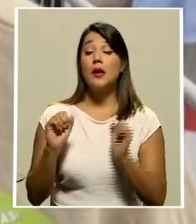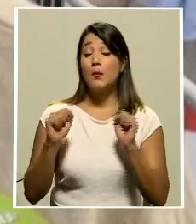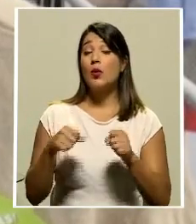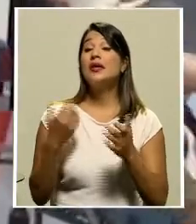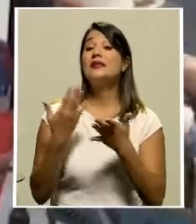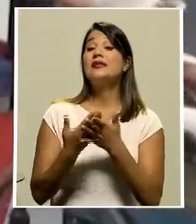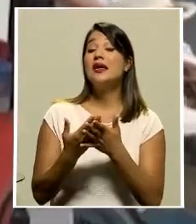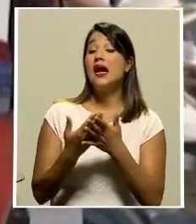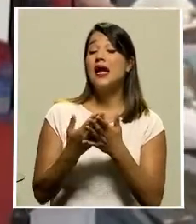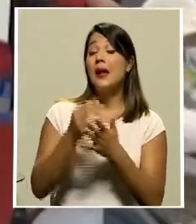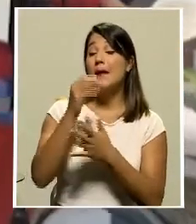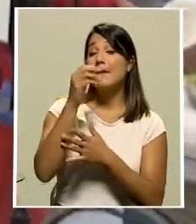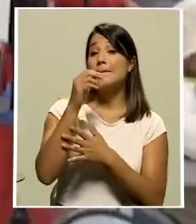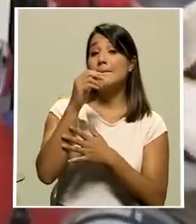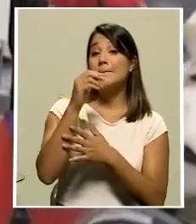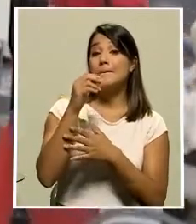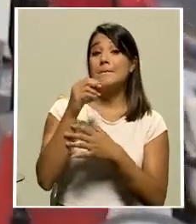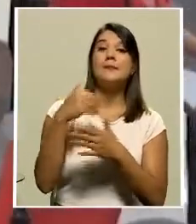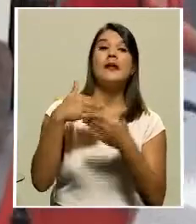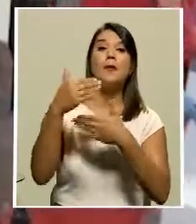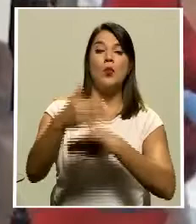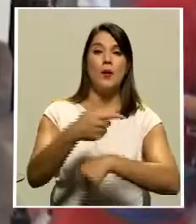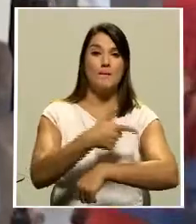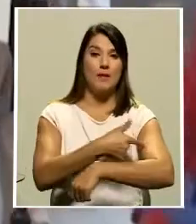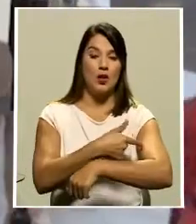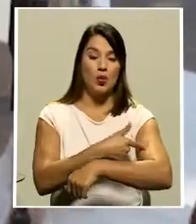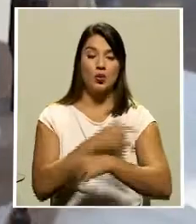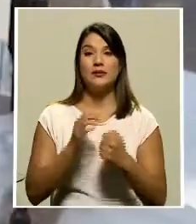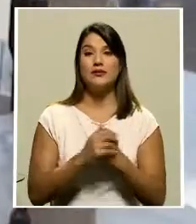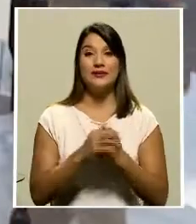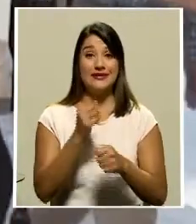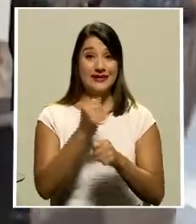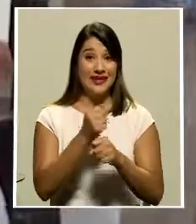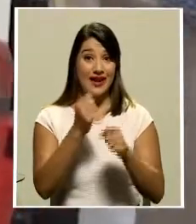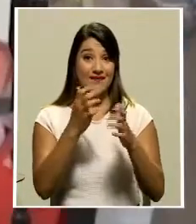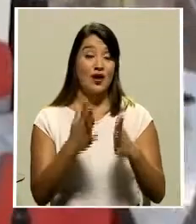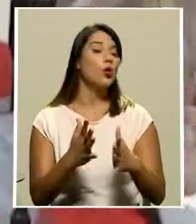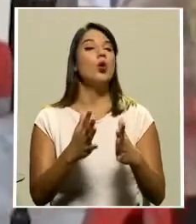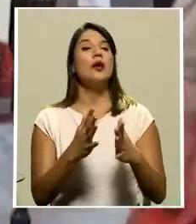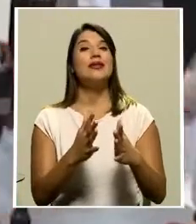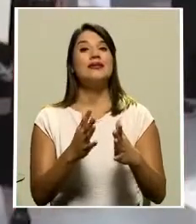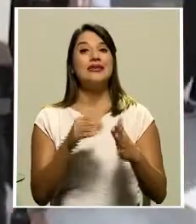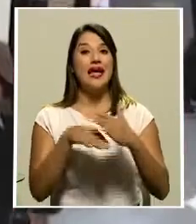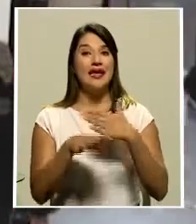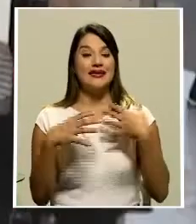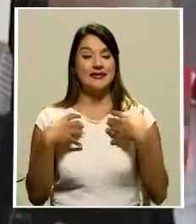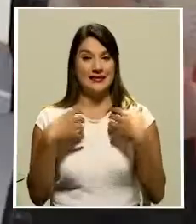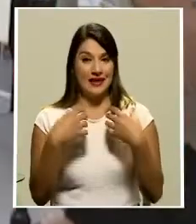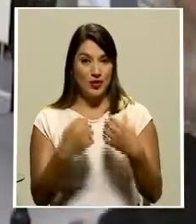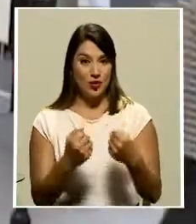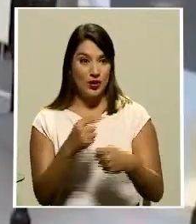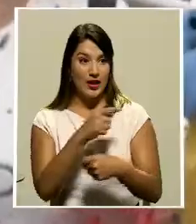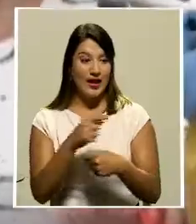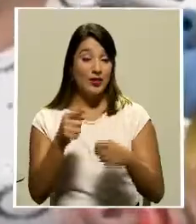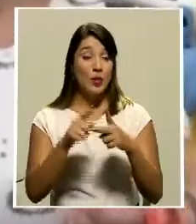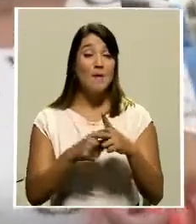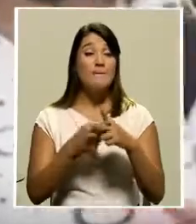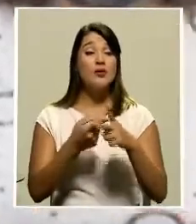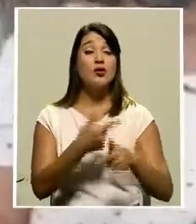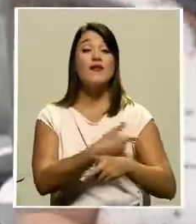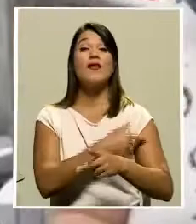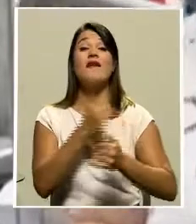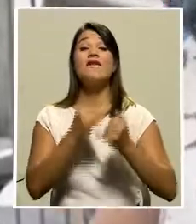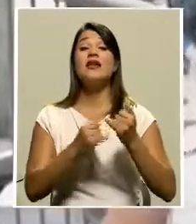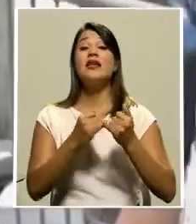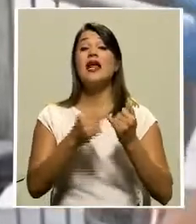vacuna luego la vacunación del personal sanitario que estaba en la primera línea del frente de la lucha contra la pandemia empezó a finales de diciembre